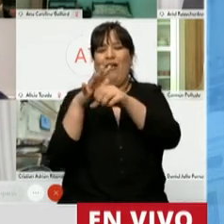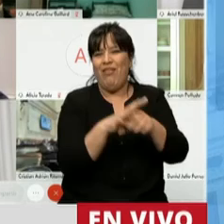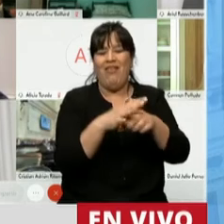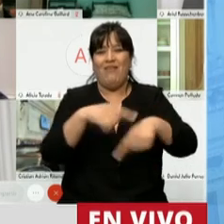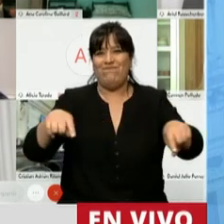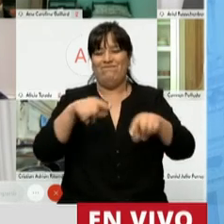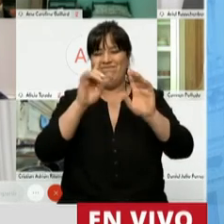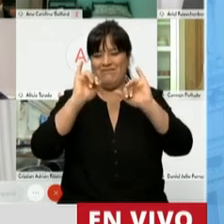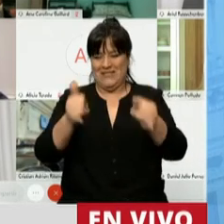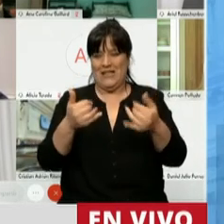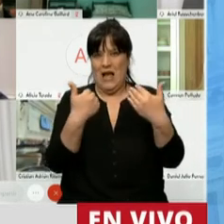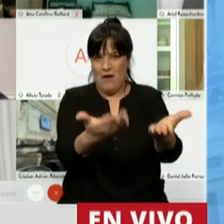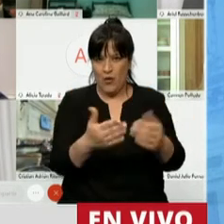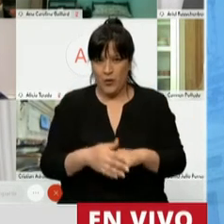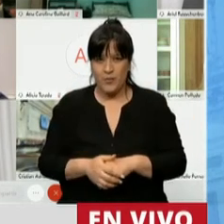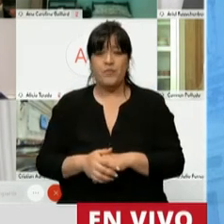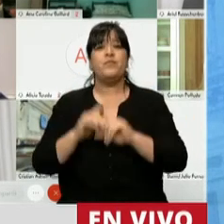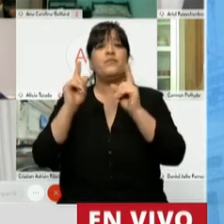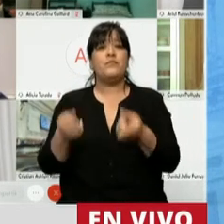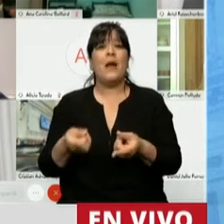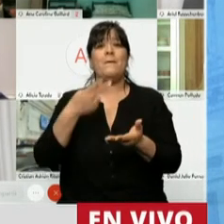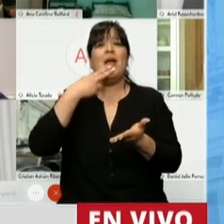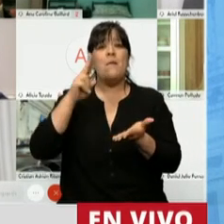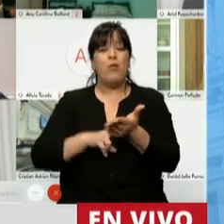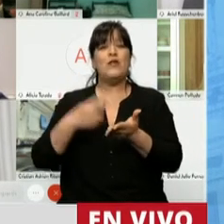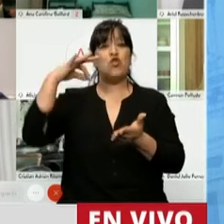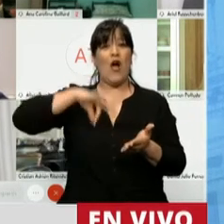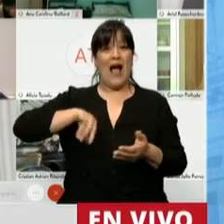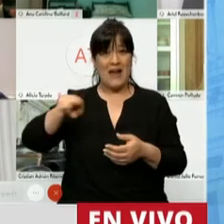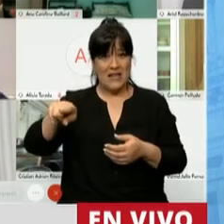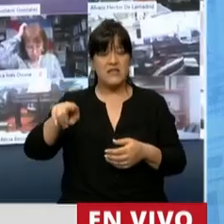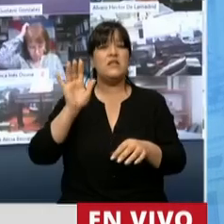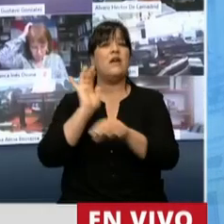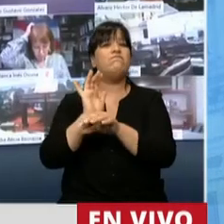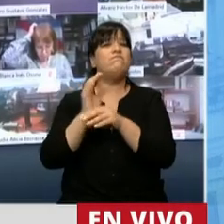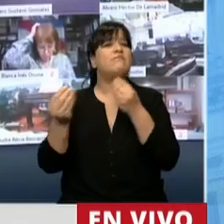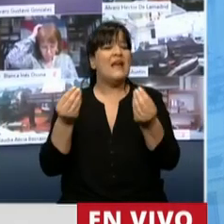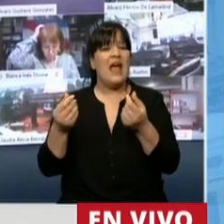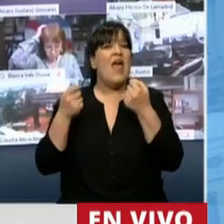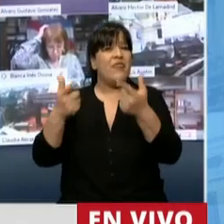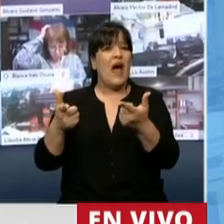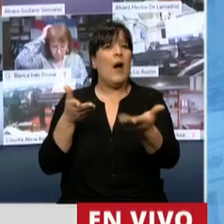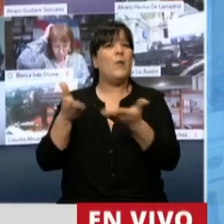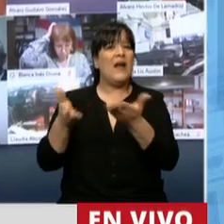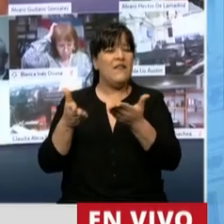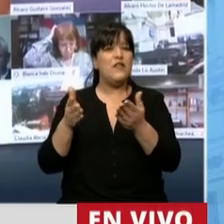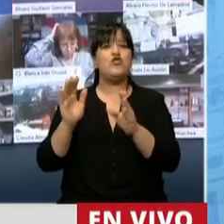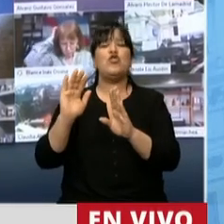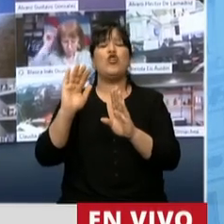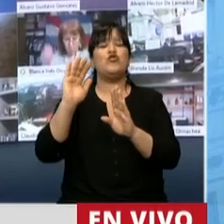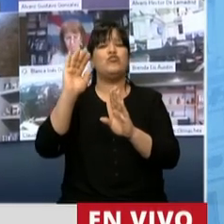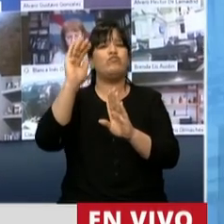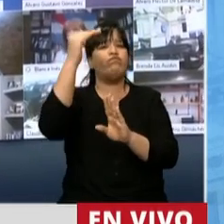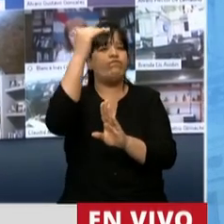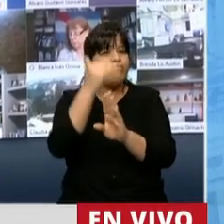respecto a la reducción del impuesto a las ganancias se escalona el beneficio de reducción en total